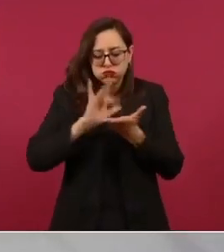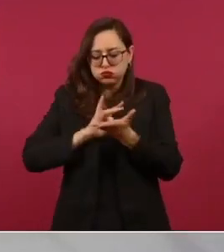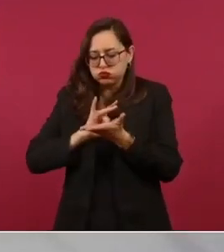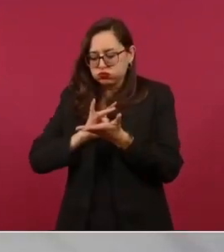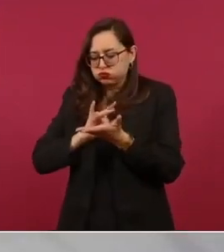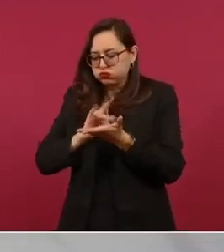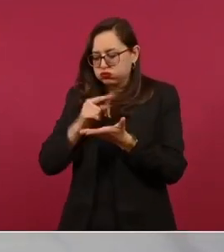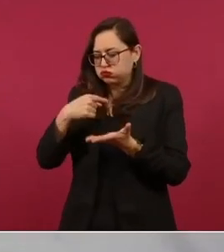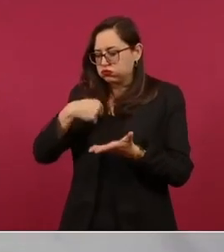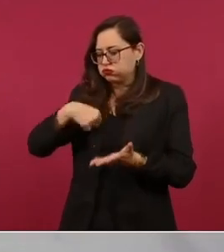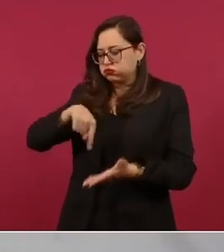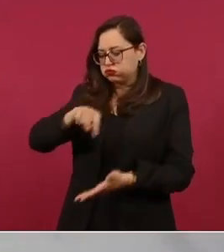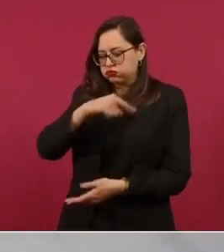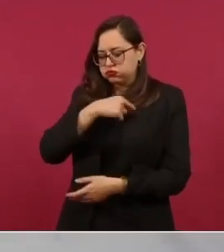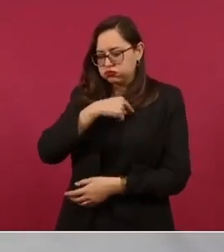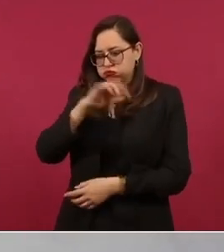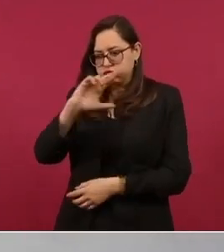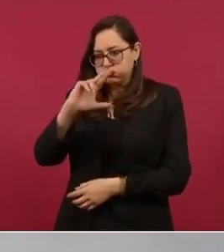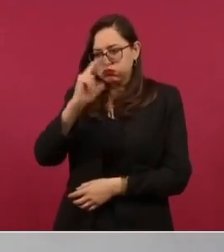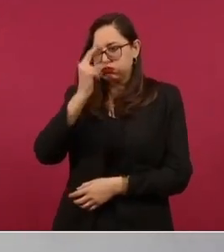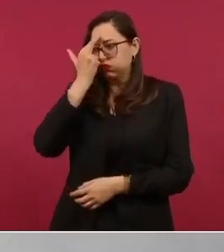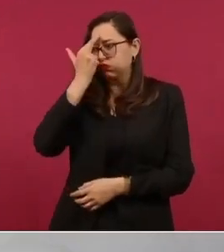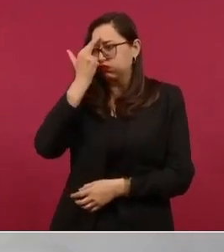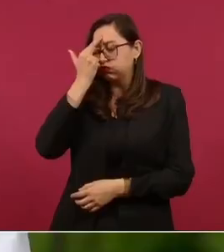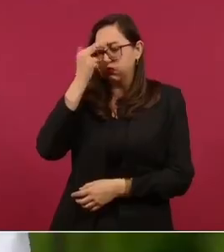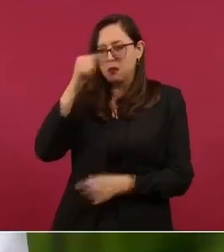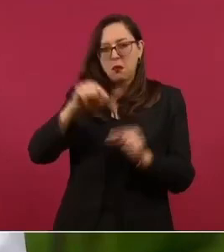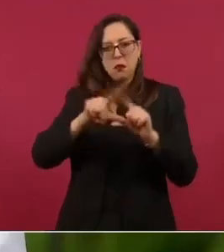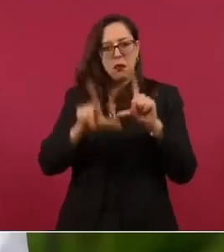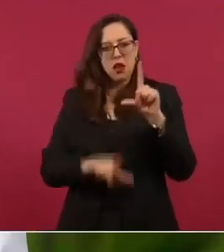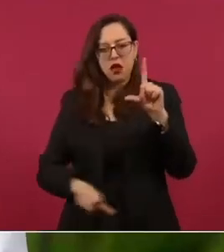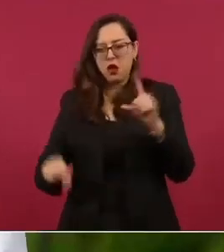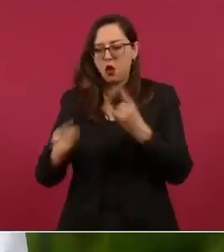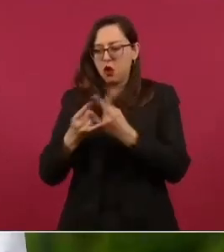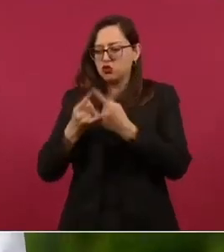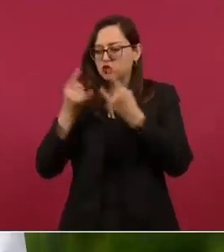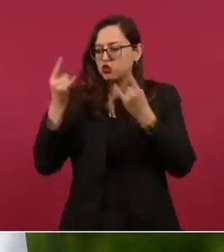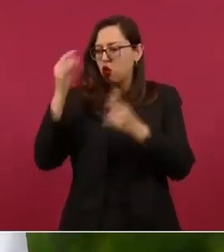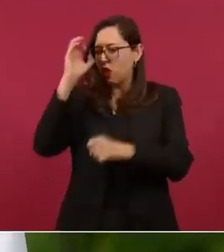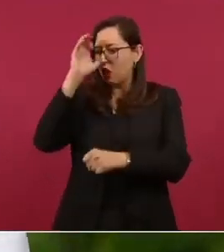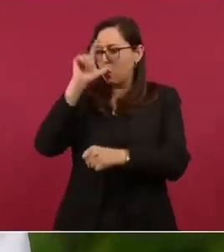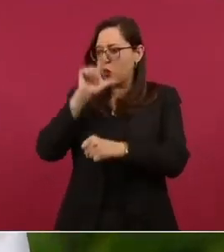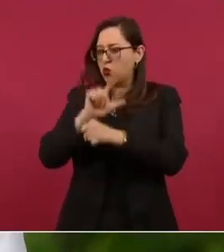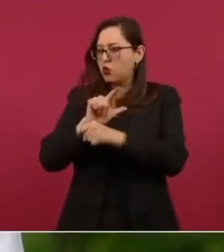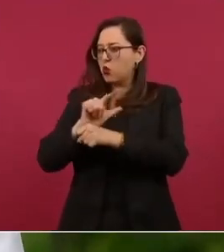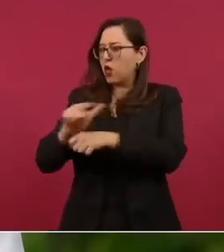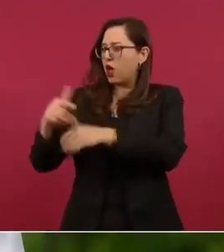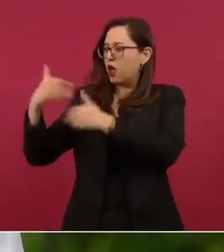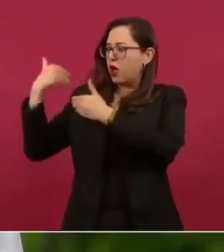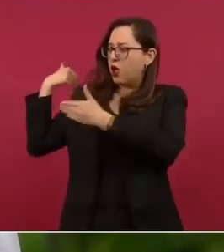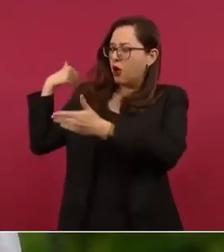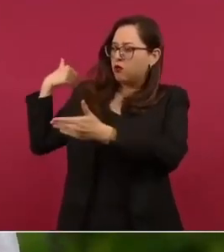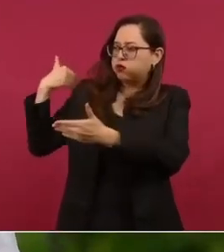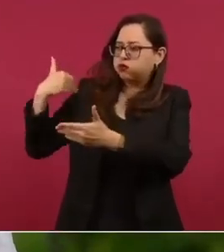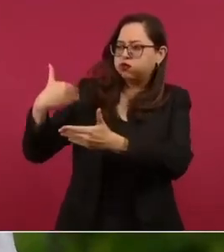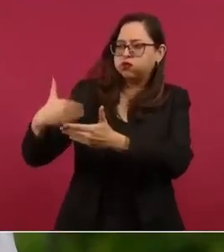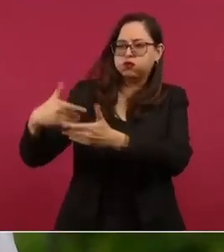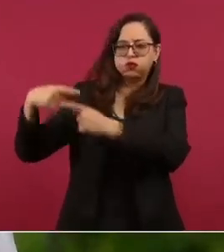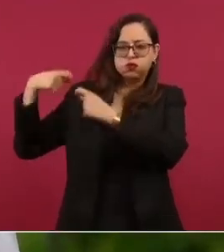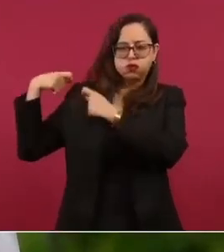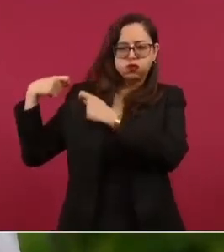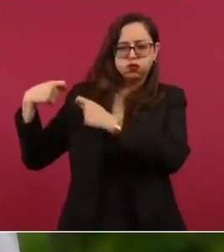nuestra grandeza cultural milenaria y de nuestra excepcional y fecunda